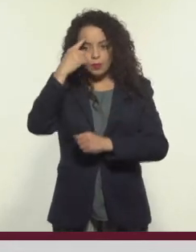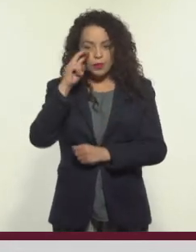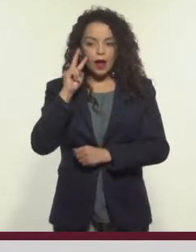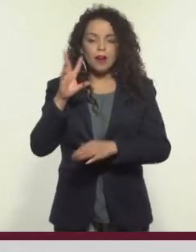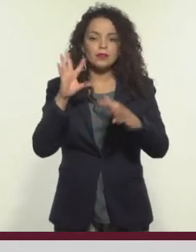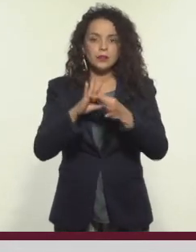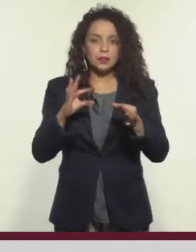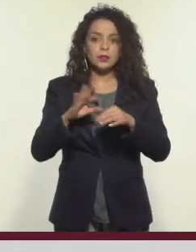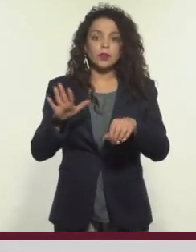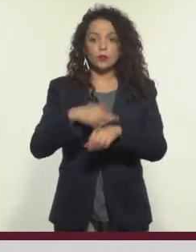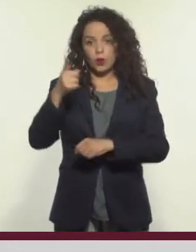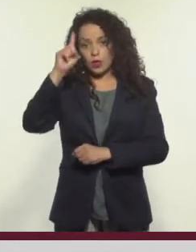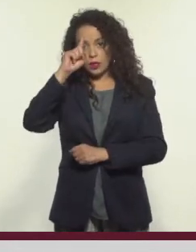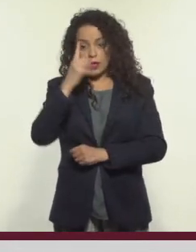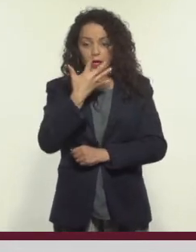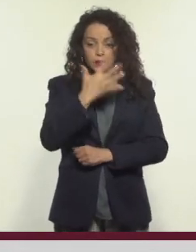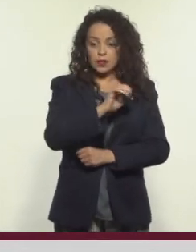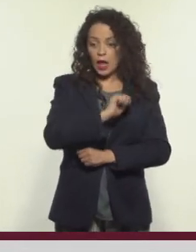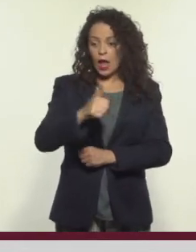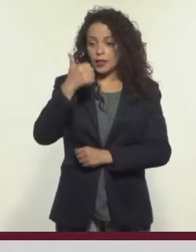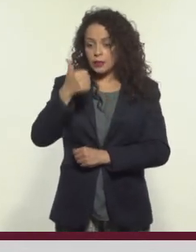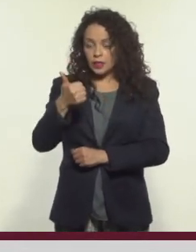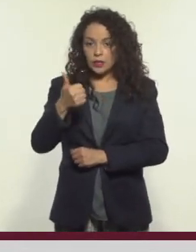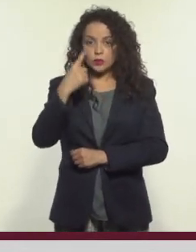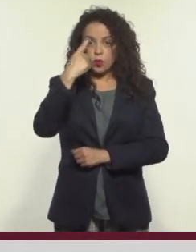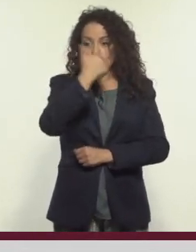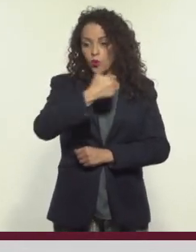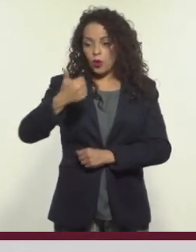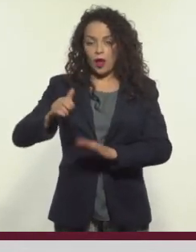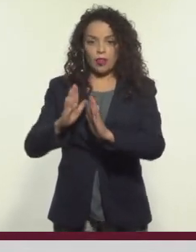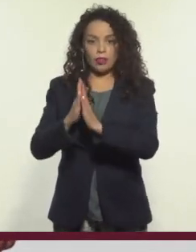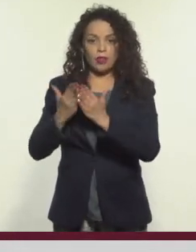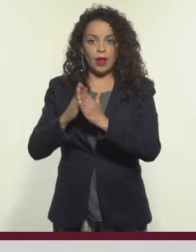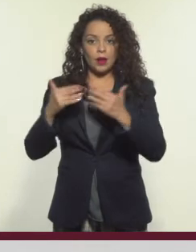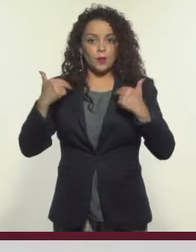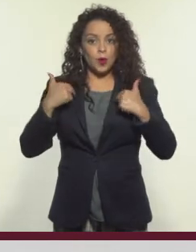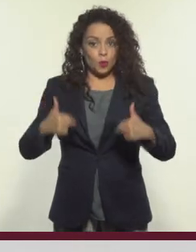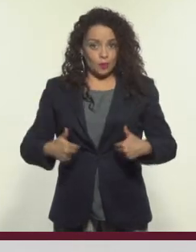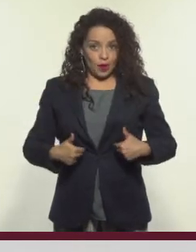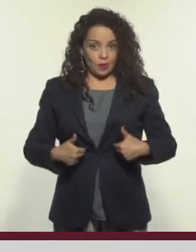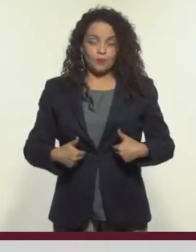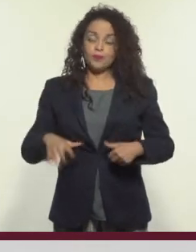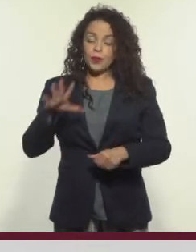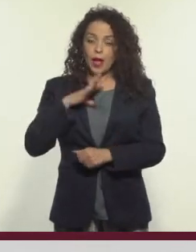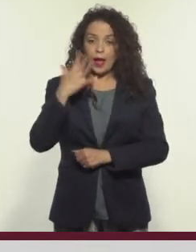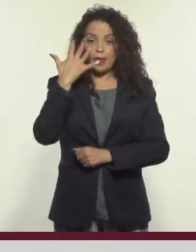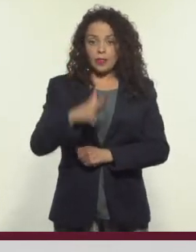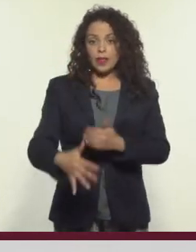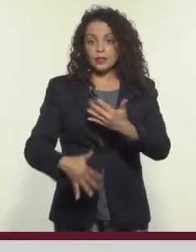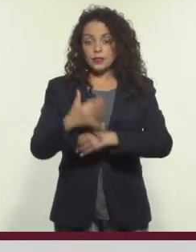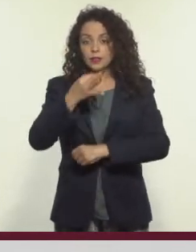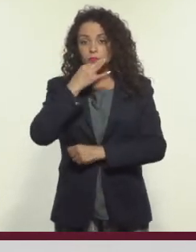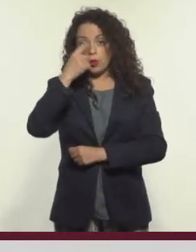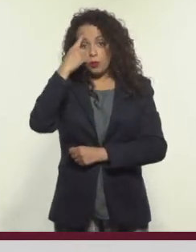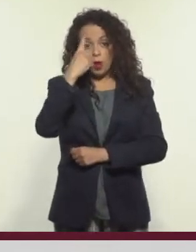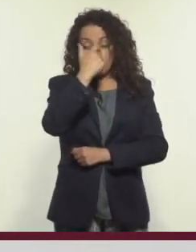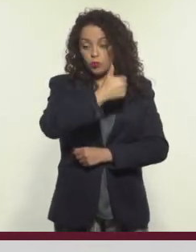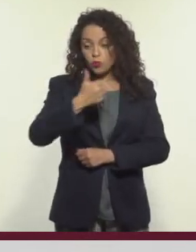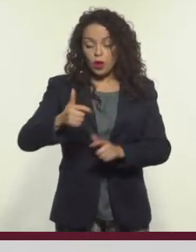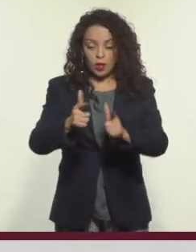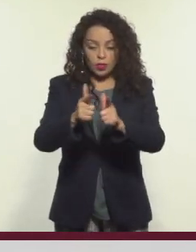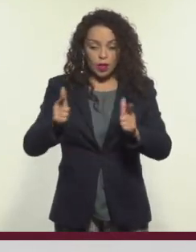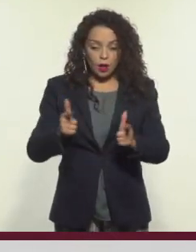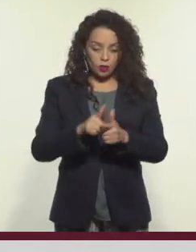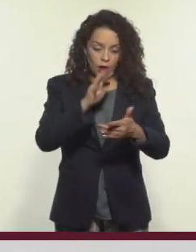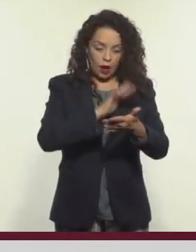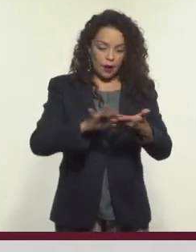ya que se recomienda de 5 a 6 lectores por libro humano. Además de que se cuenta con entre 10 y 15 minutos para cada